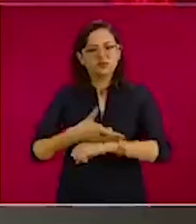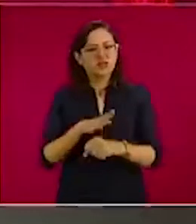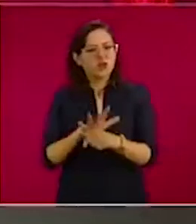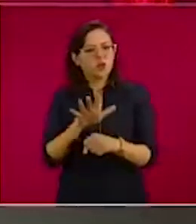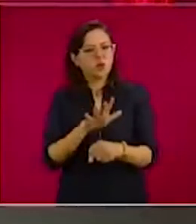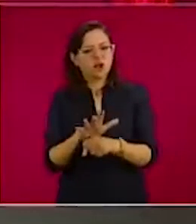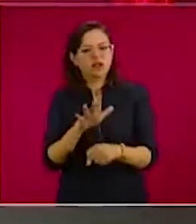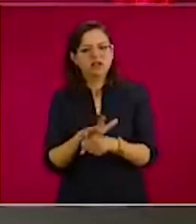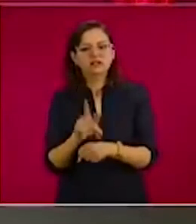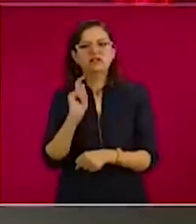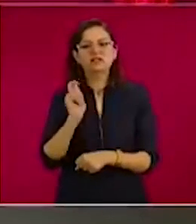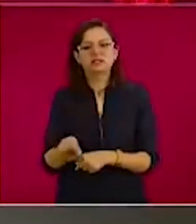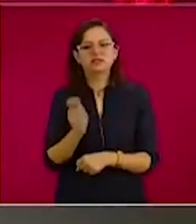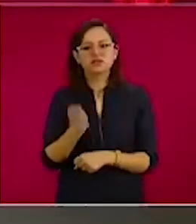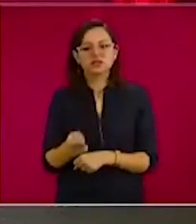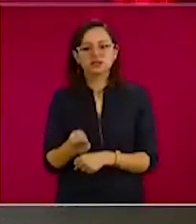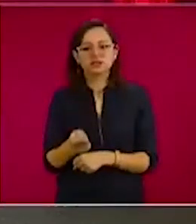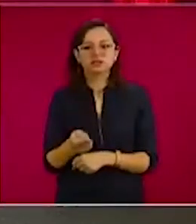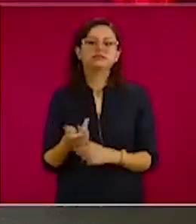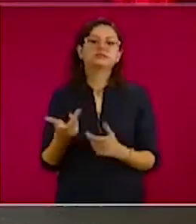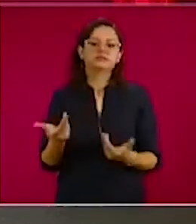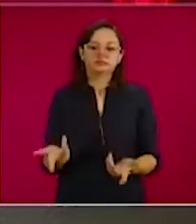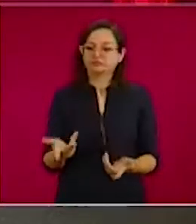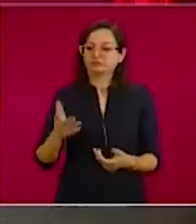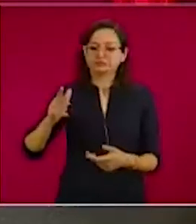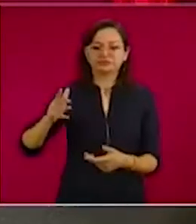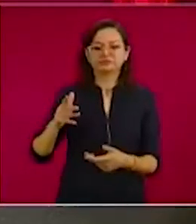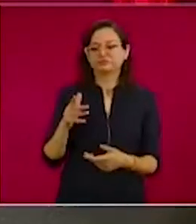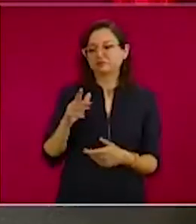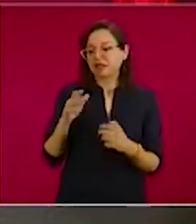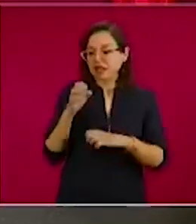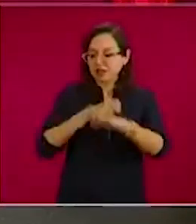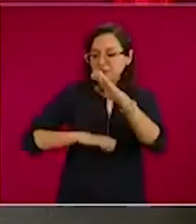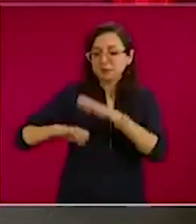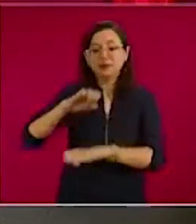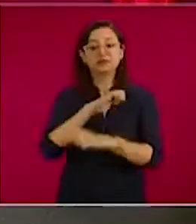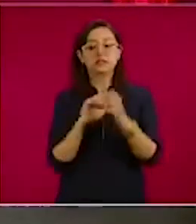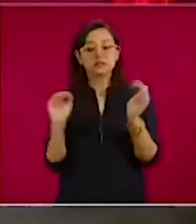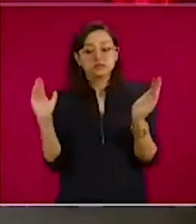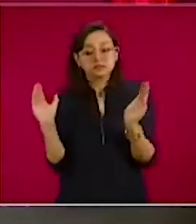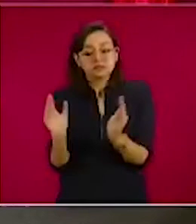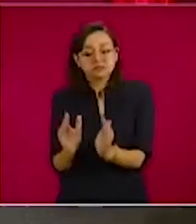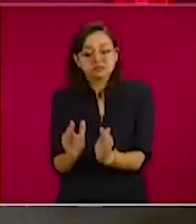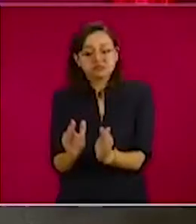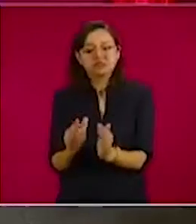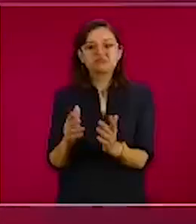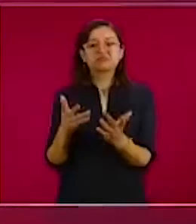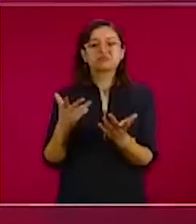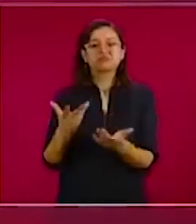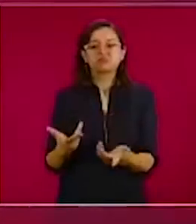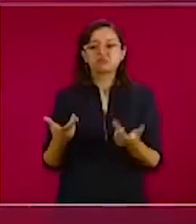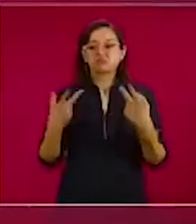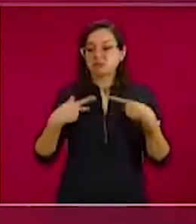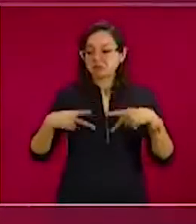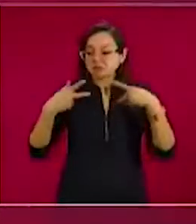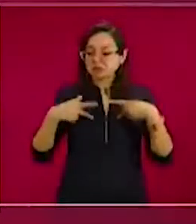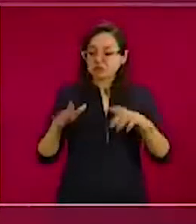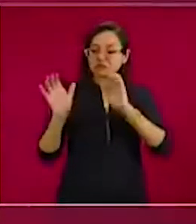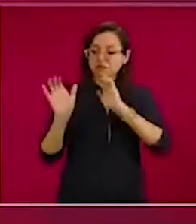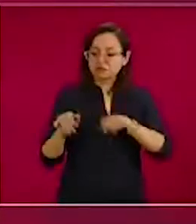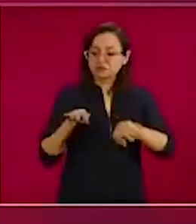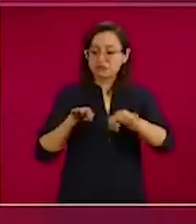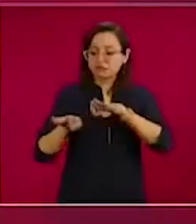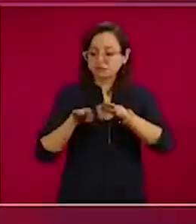La funcionaria federal detalló que para solicitar los apoyos crediticios es requisito que los dueños de una empresa y los prestadores de servicio